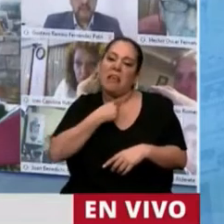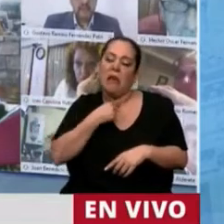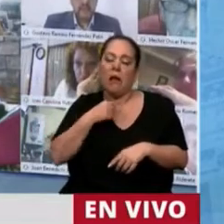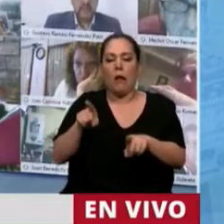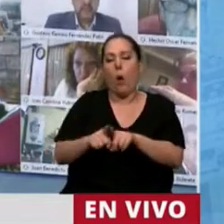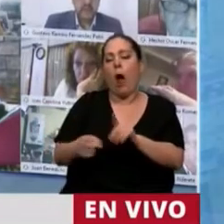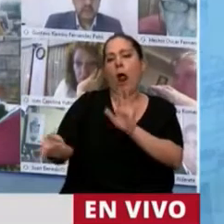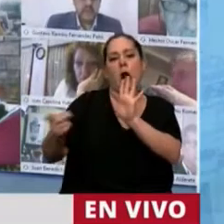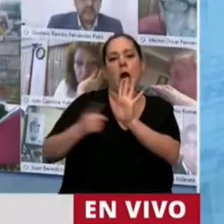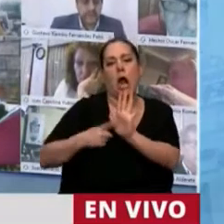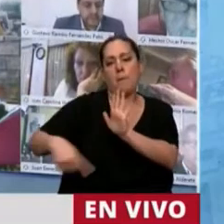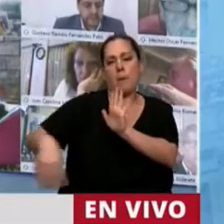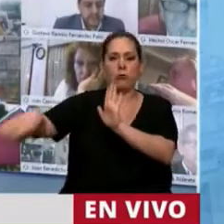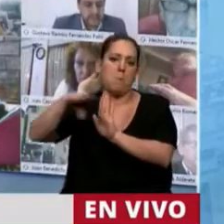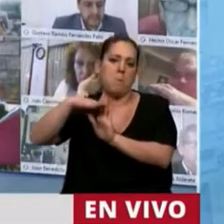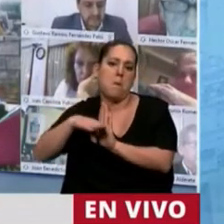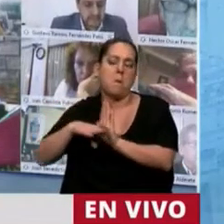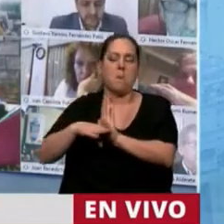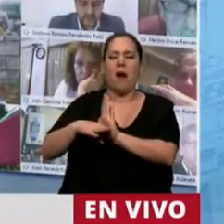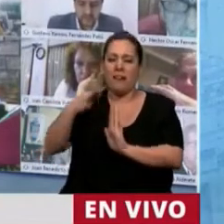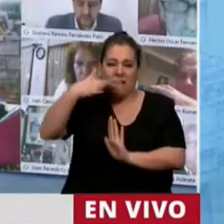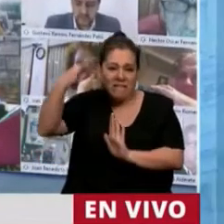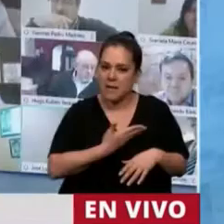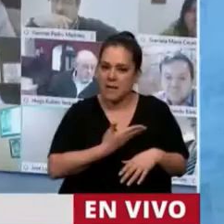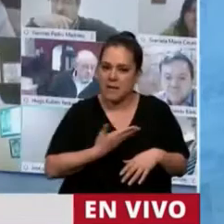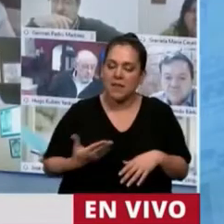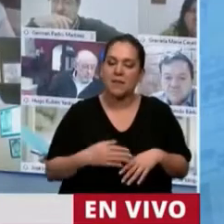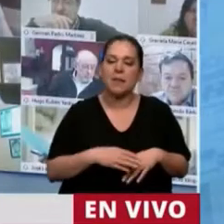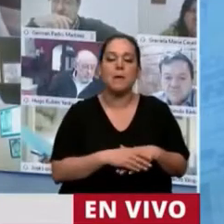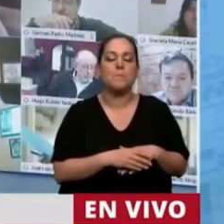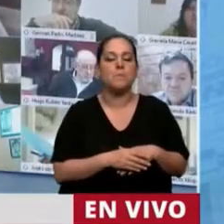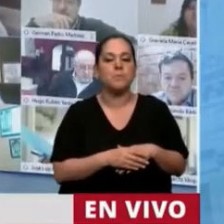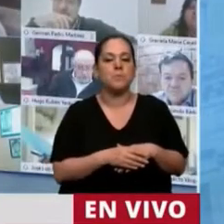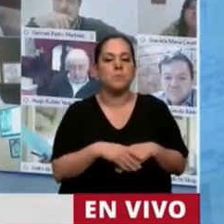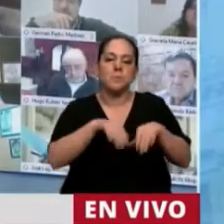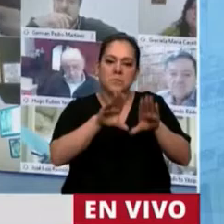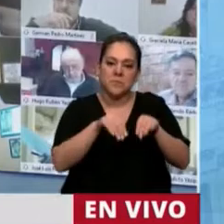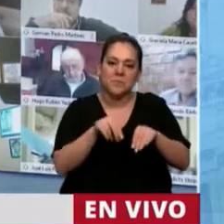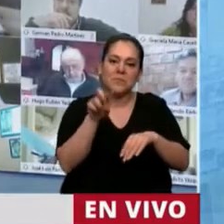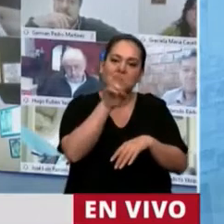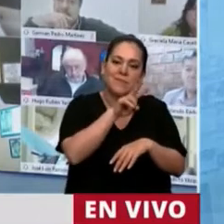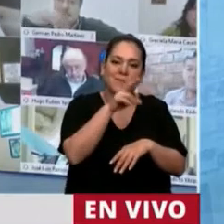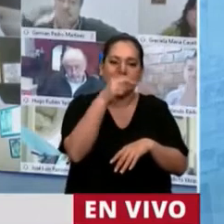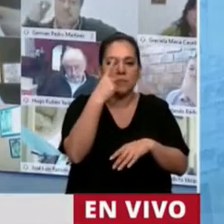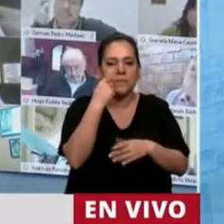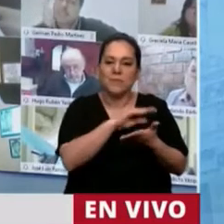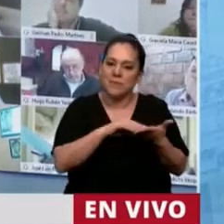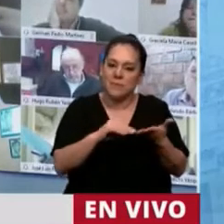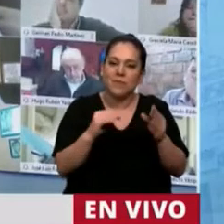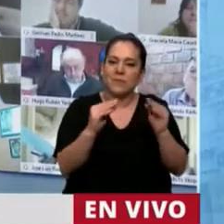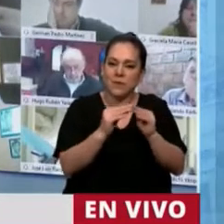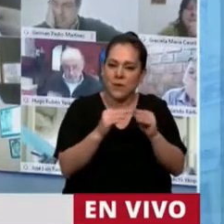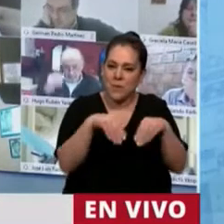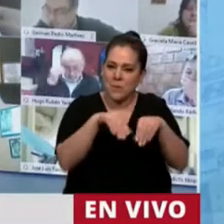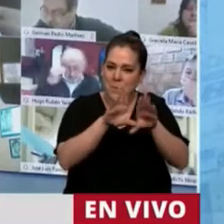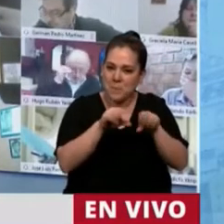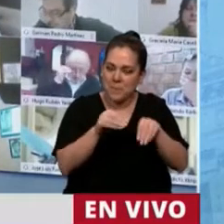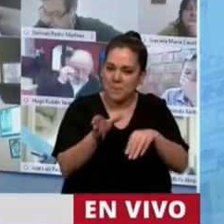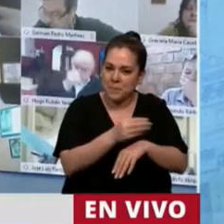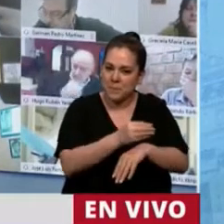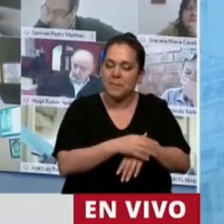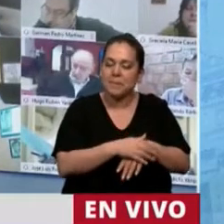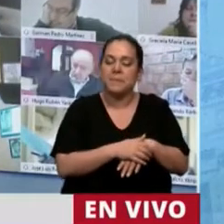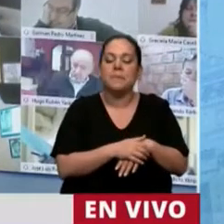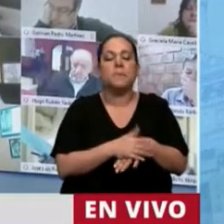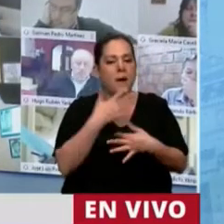fomento al turismo nacional, que nos parece importante, ¿no? Y también se sanciona una ley que tiene que